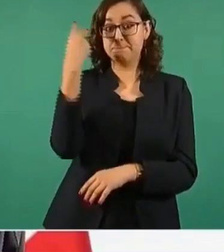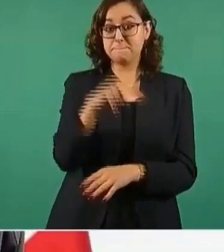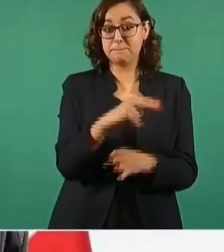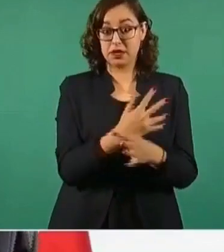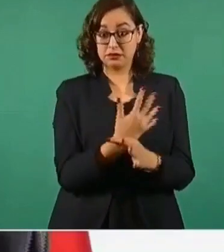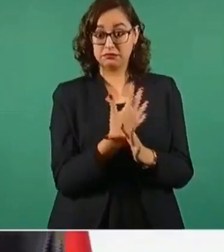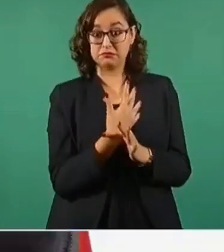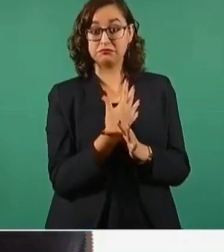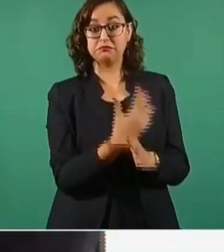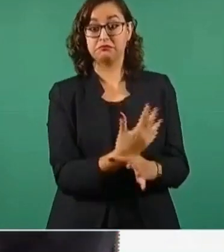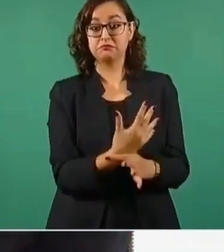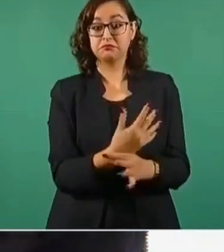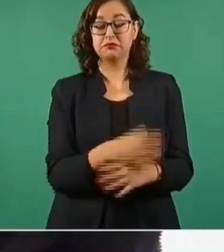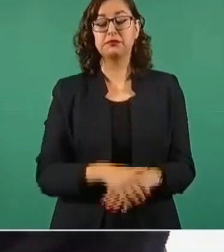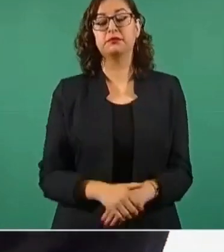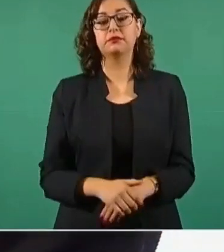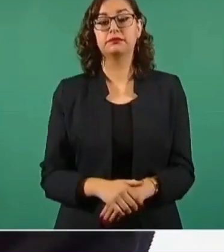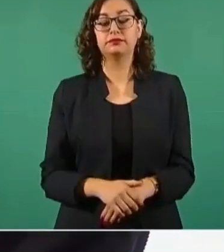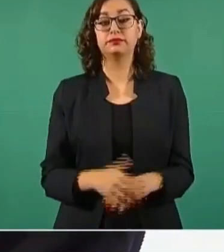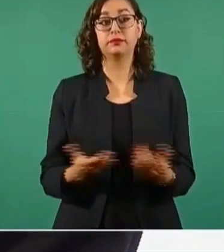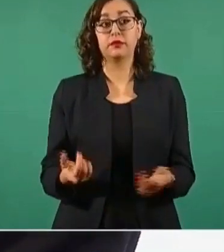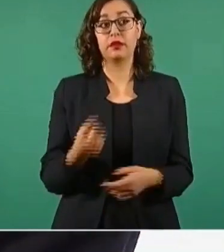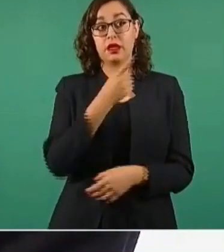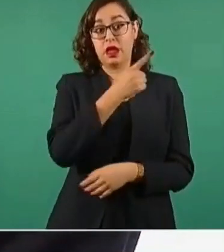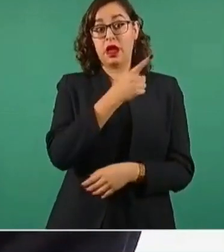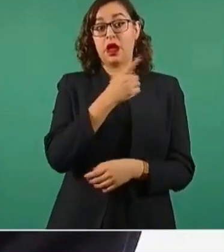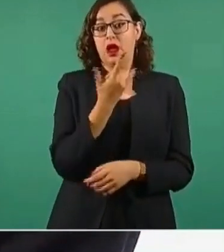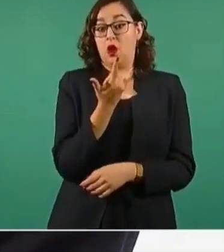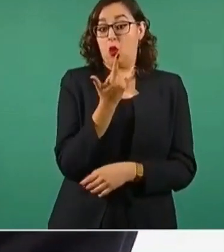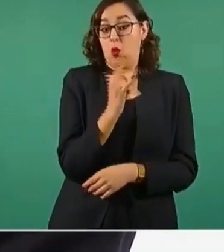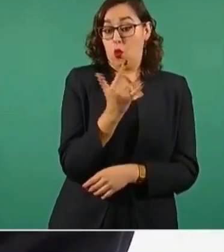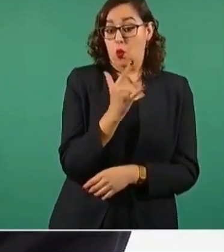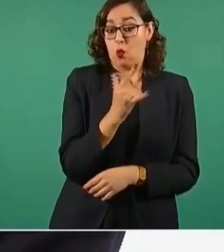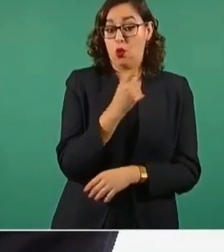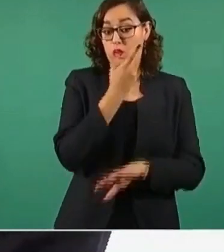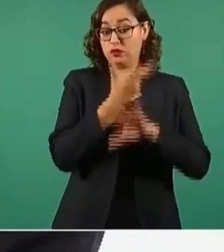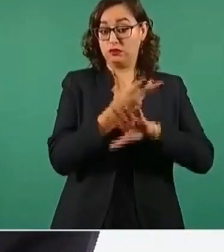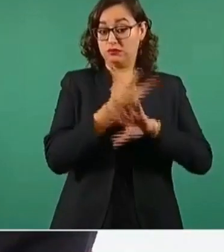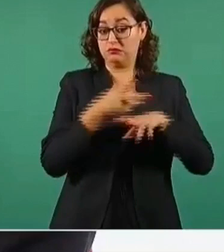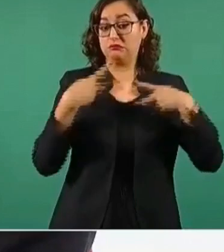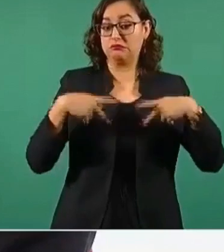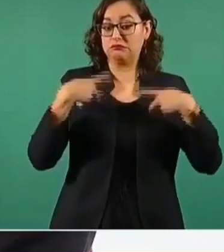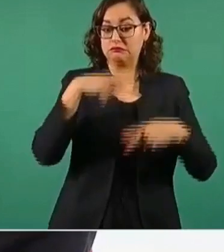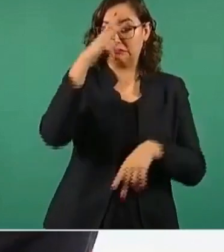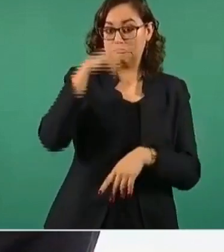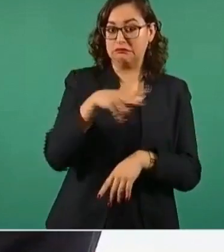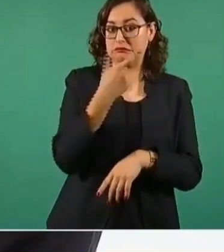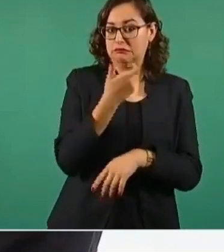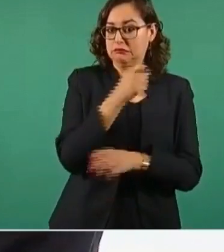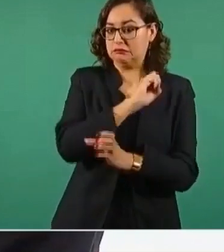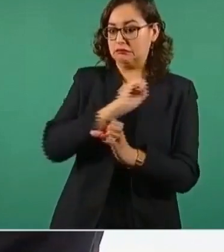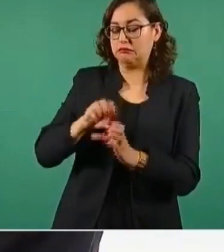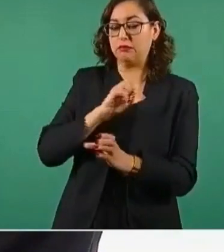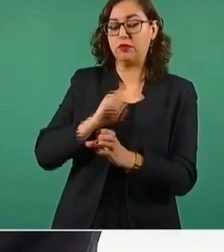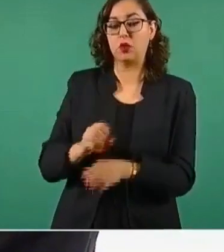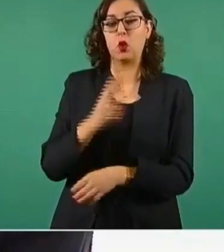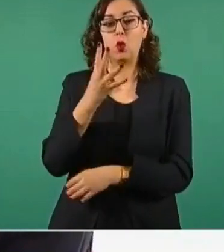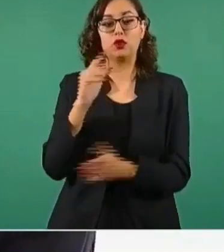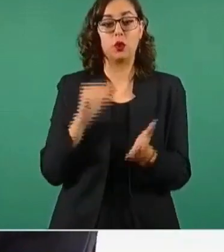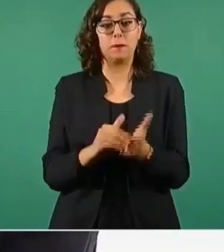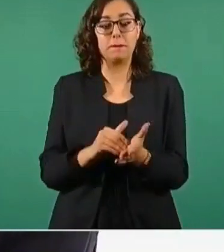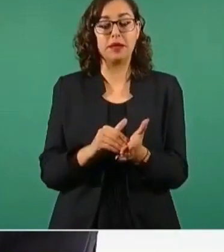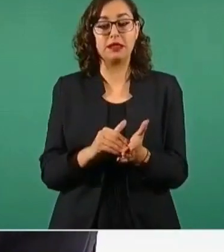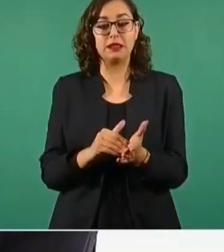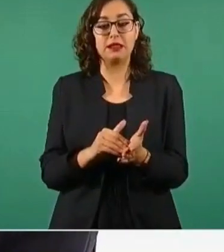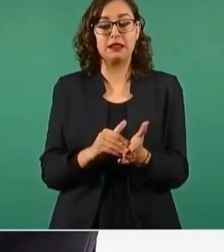remesas de julio alcanzaron los 4 mil 540 millones de